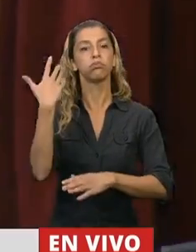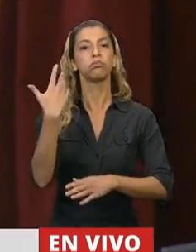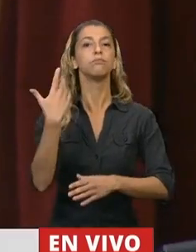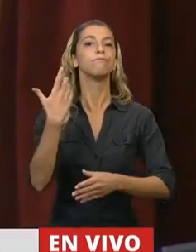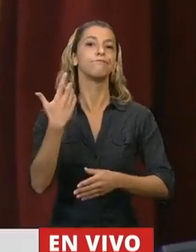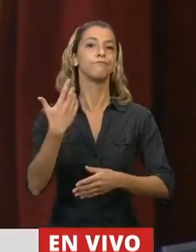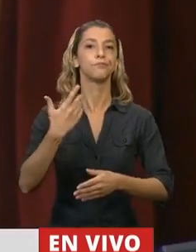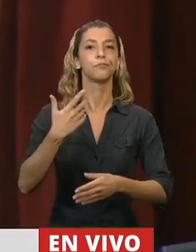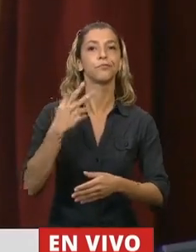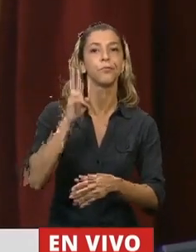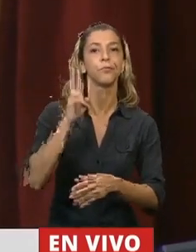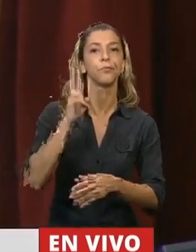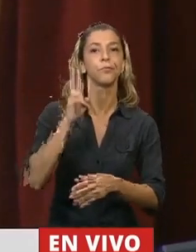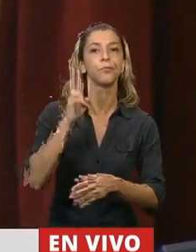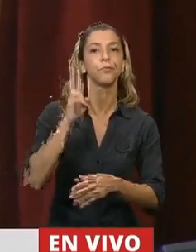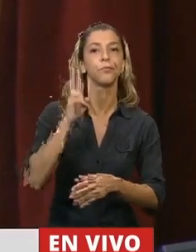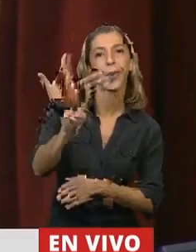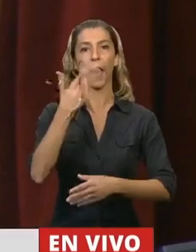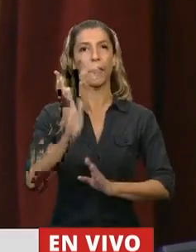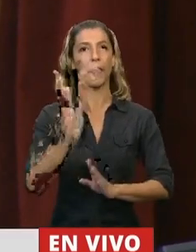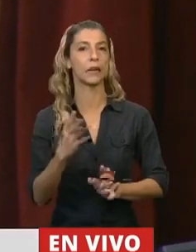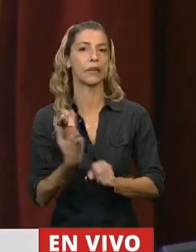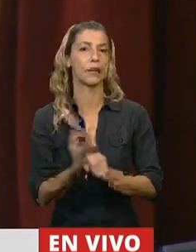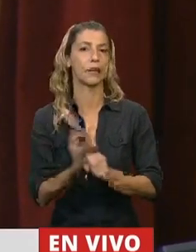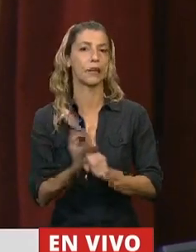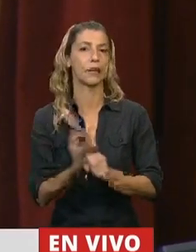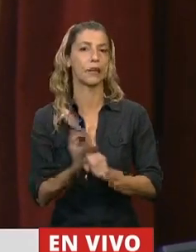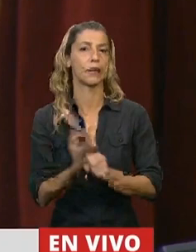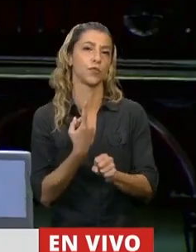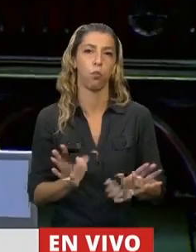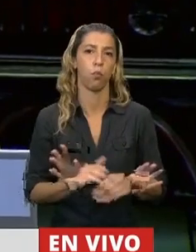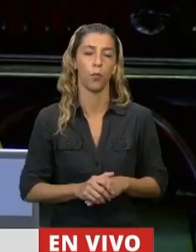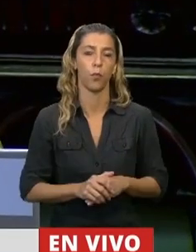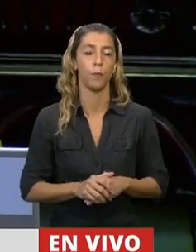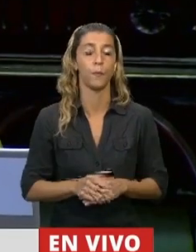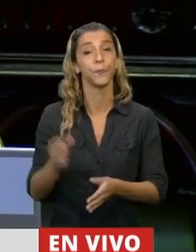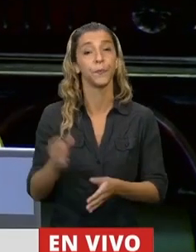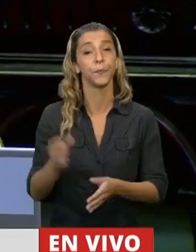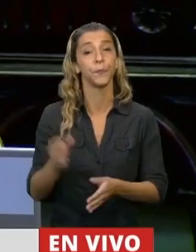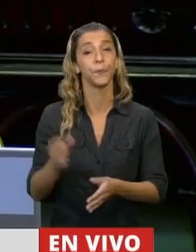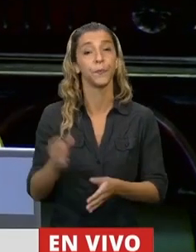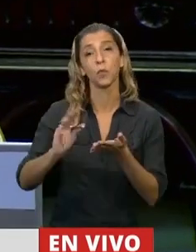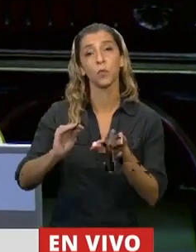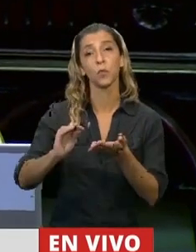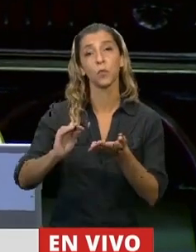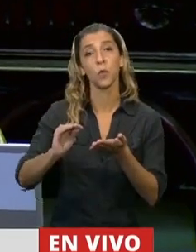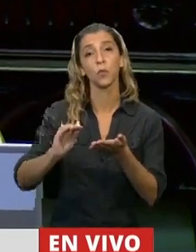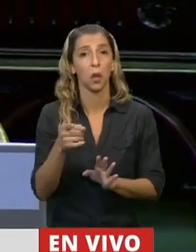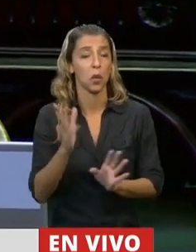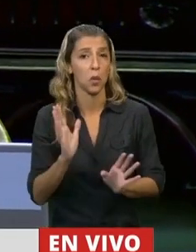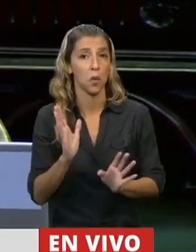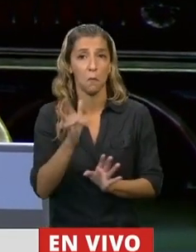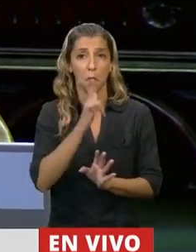El diputado preopinante no se ha visto agraviado por lo que yo he escuchado